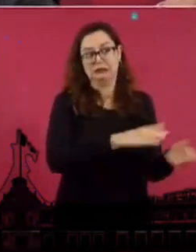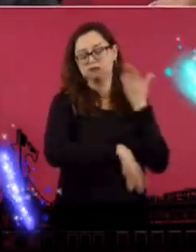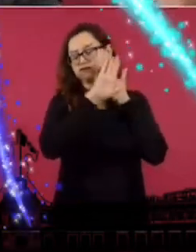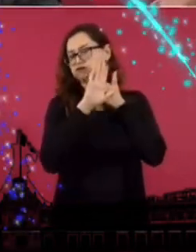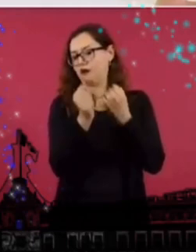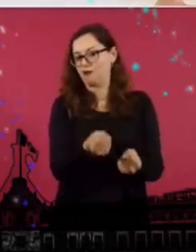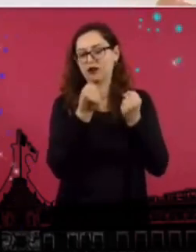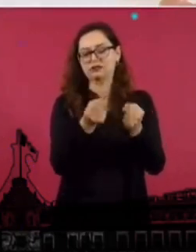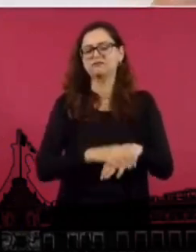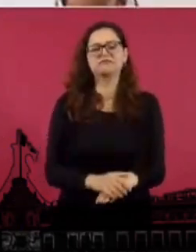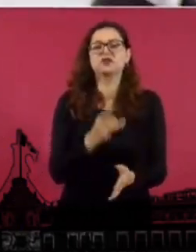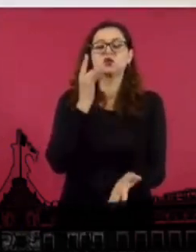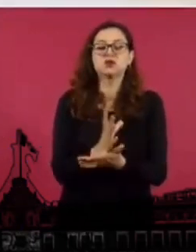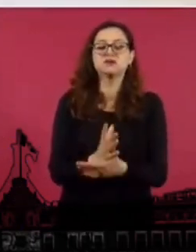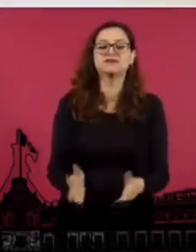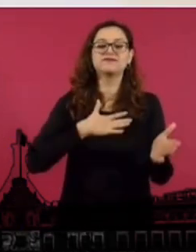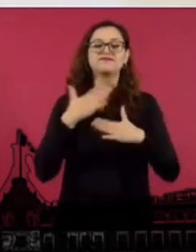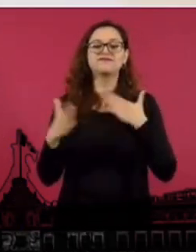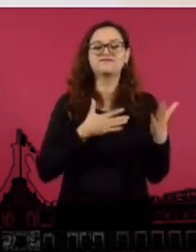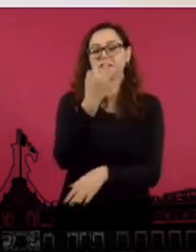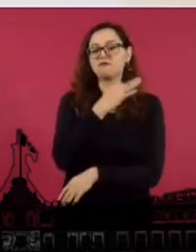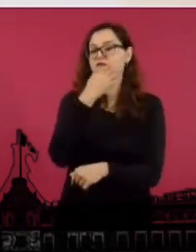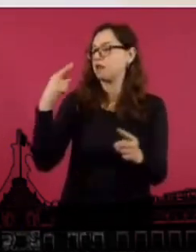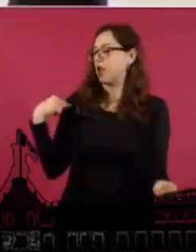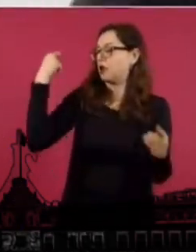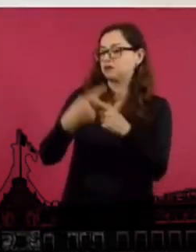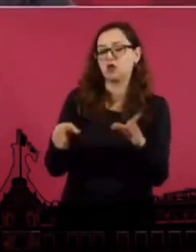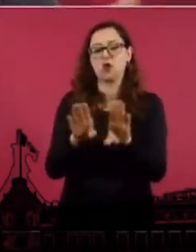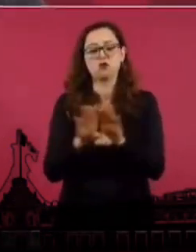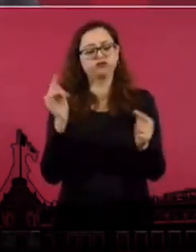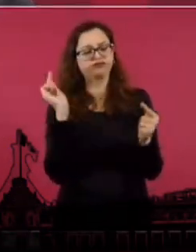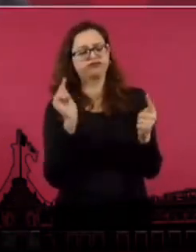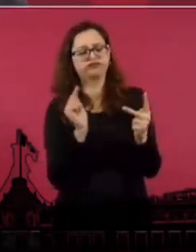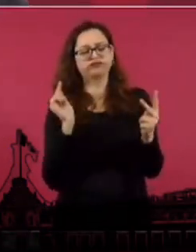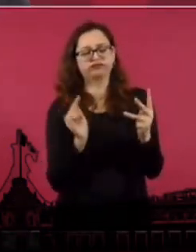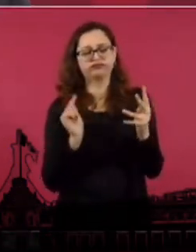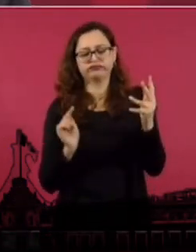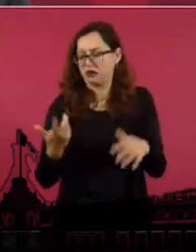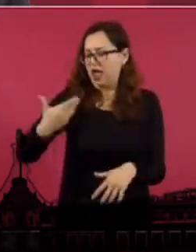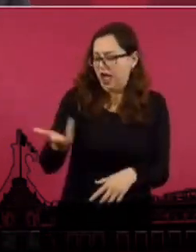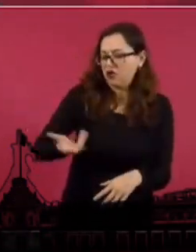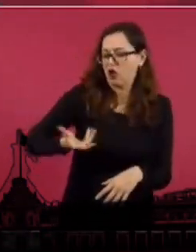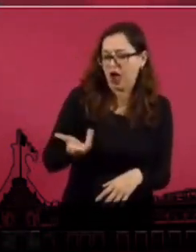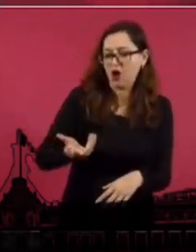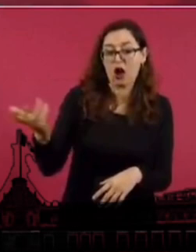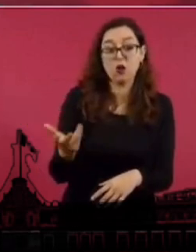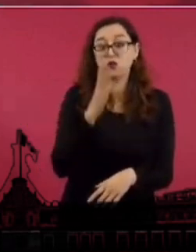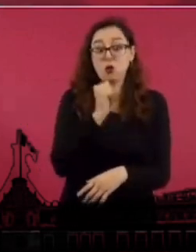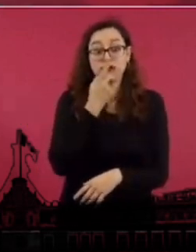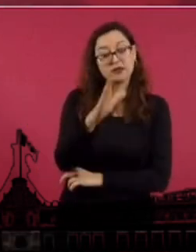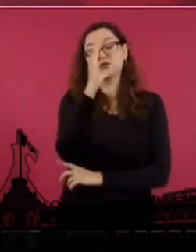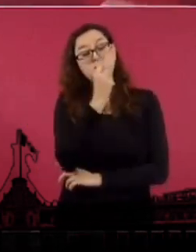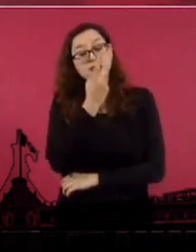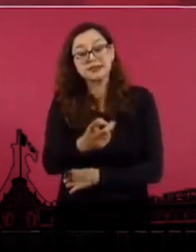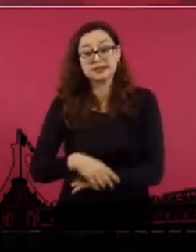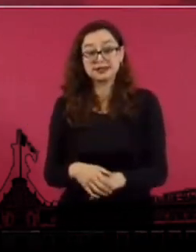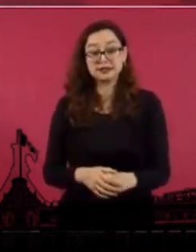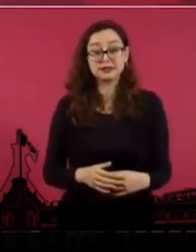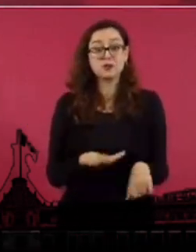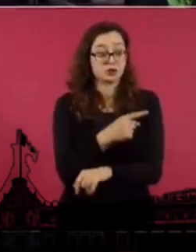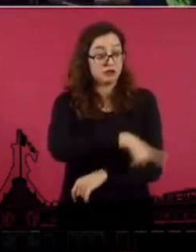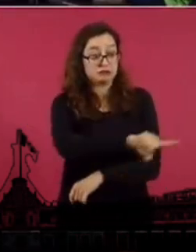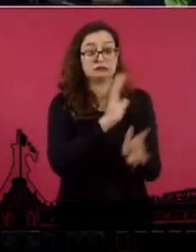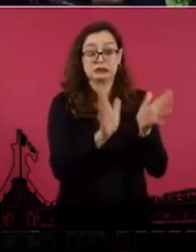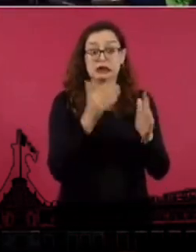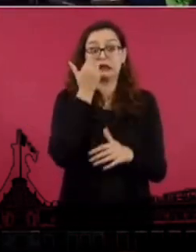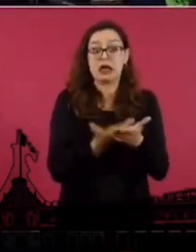festejo, es lo que se ha logrado, ahí voy a explicar todo lo que se ha logrado, pero no puedo decir informe, ya van a presentar